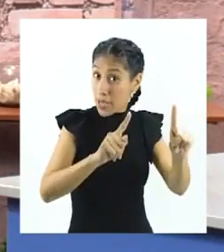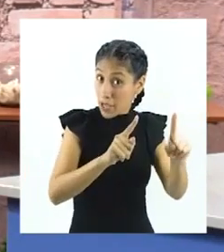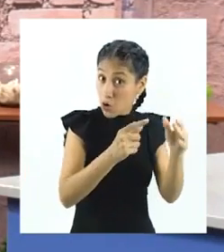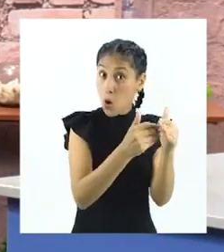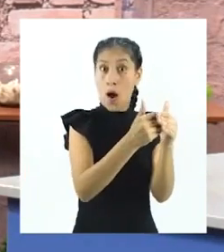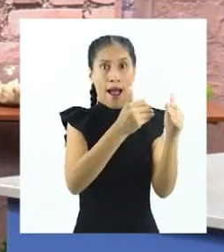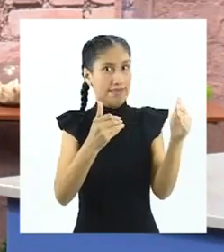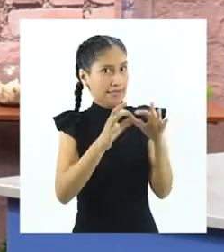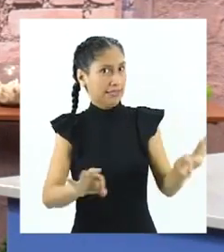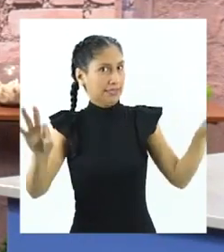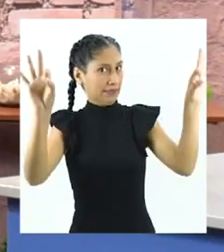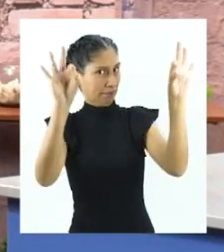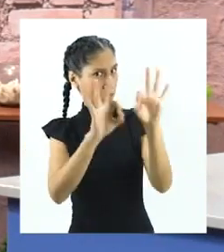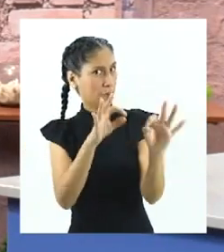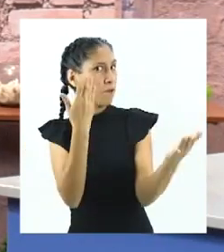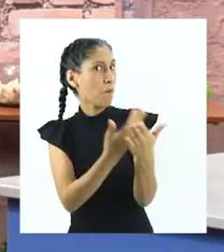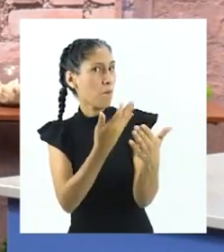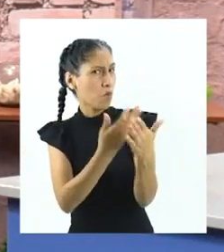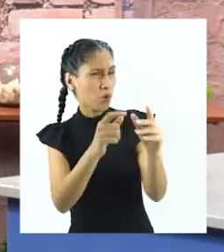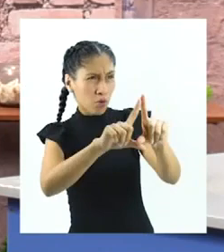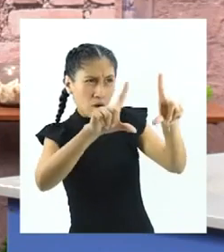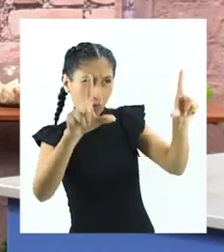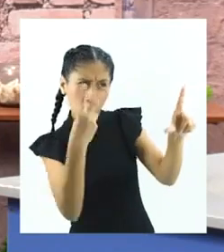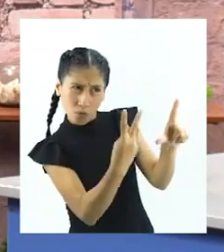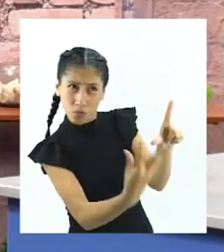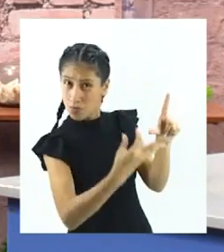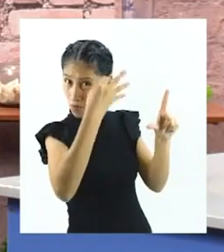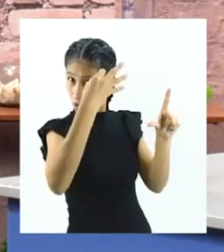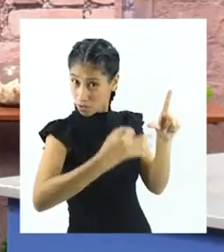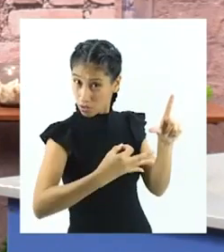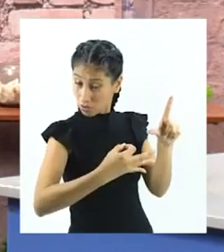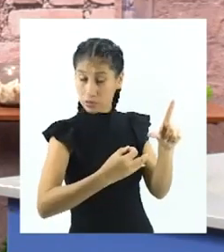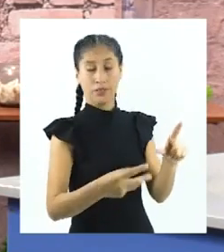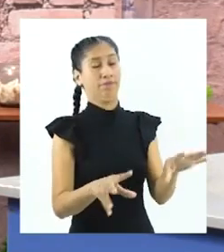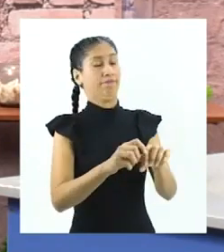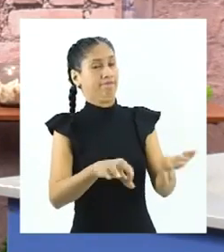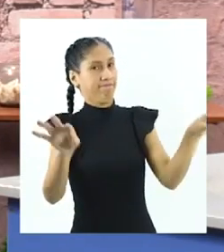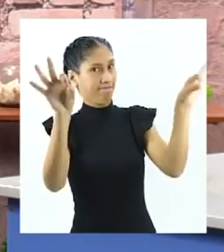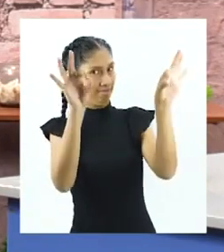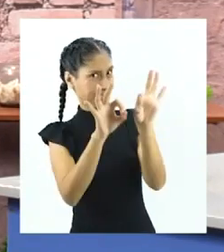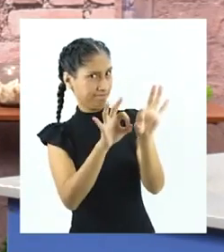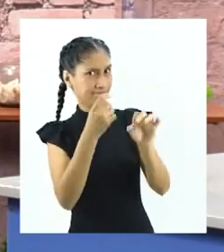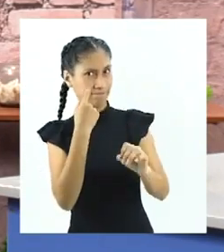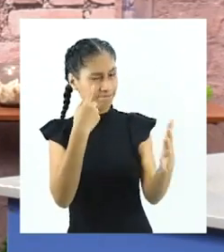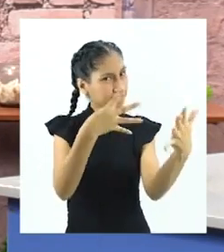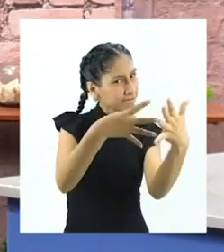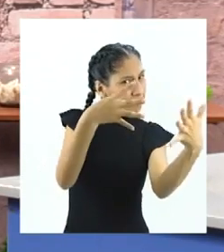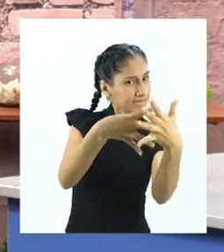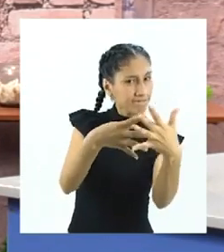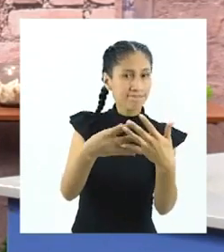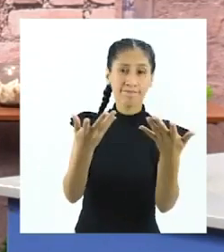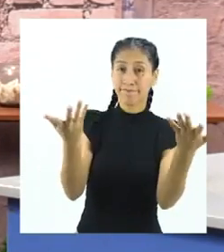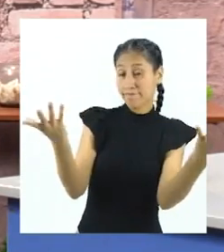no exista la evidencia científica, hay que ser responsables con lo que se publica y también con lo que se lee.